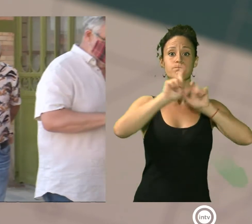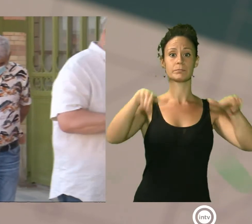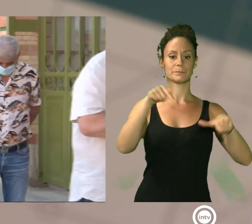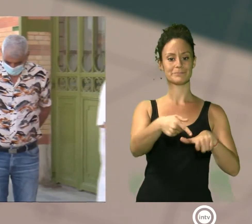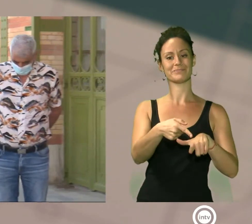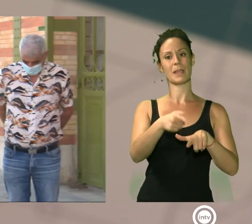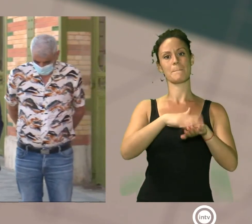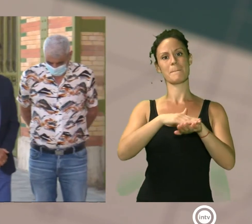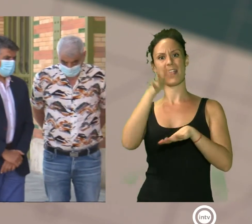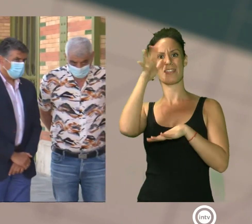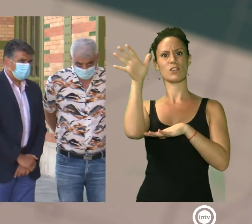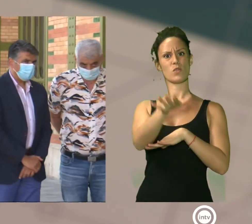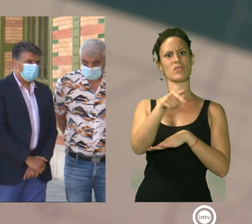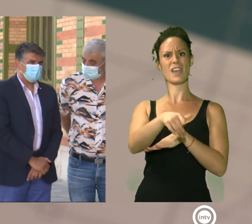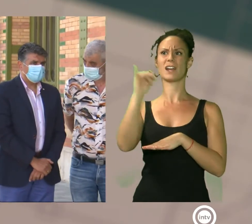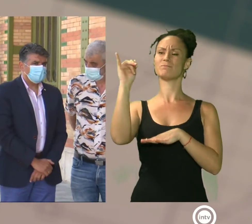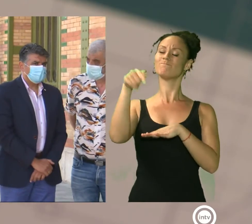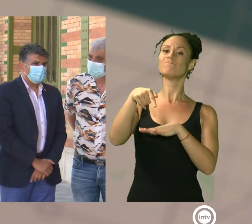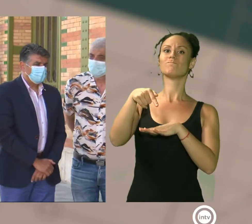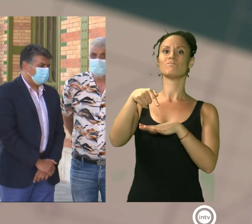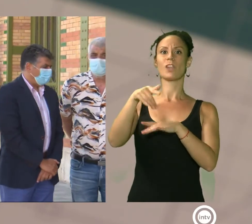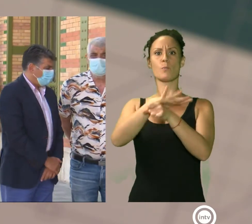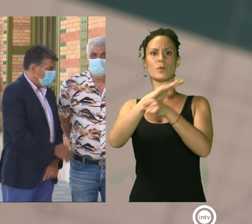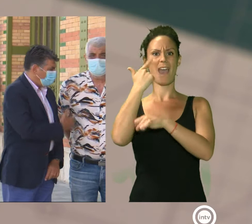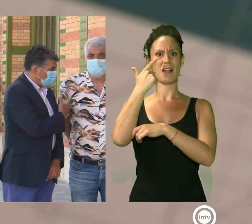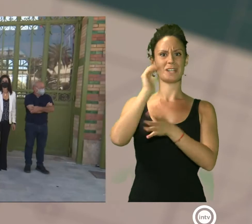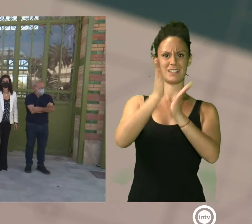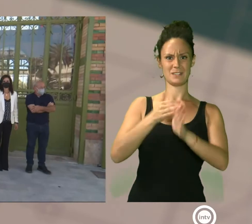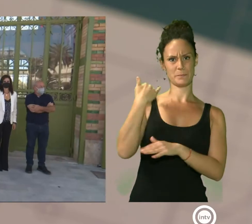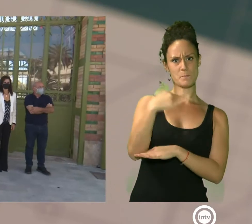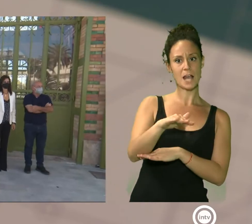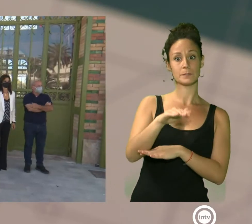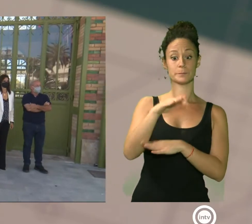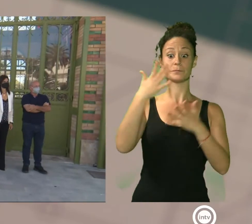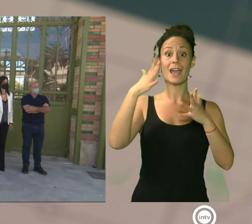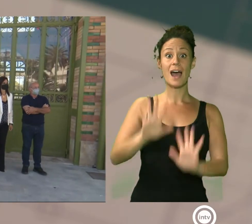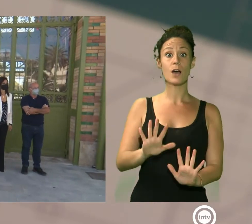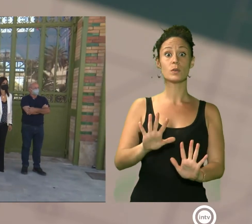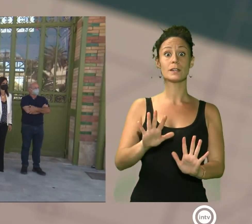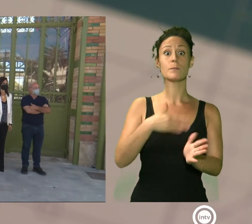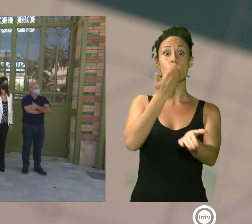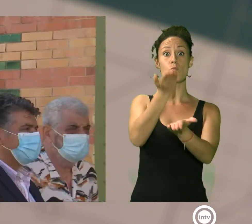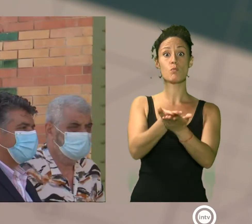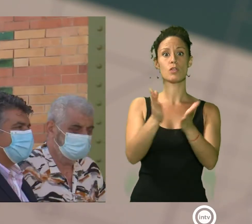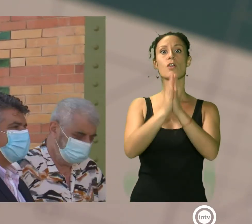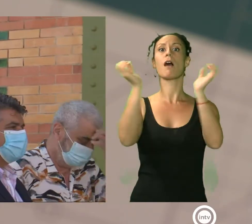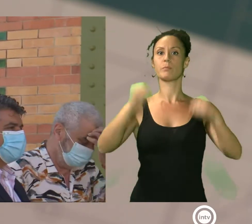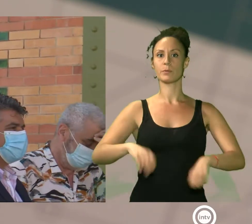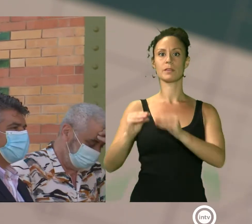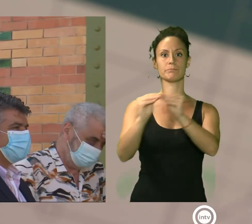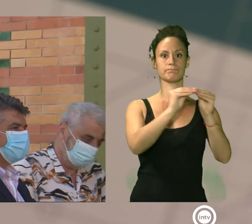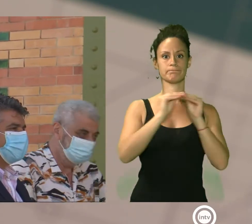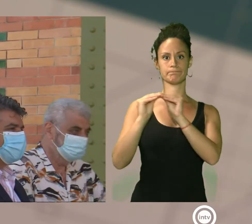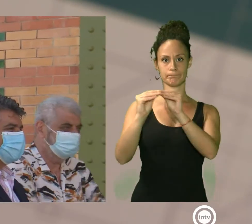Almería. A pesar de las peticiones de este foro, a pesar de una moción aprobada por unanimidad en el Ayuntamiento de Almería, Renfe